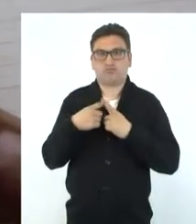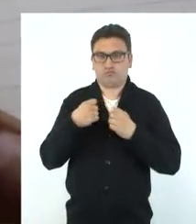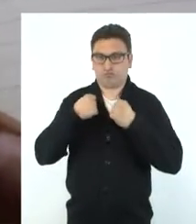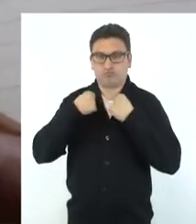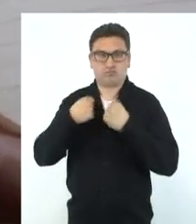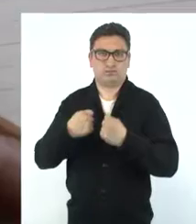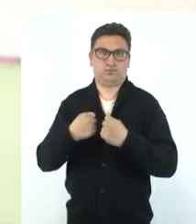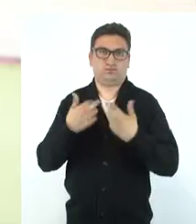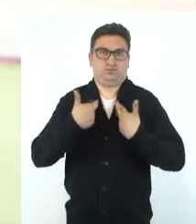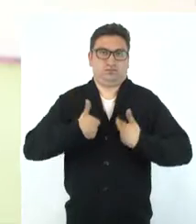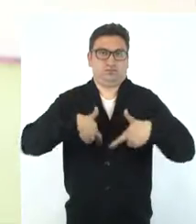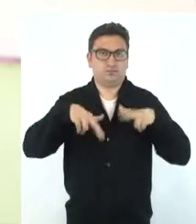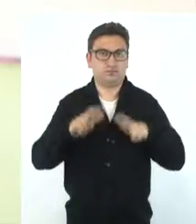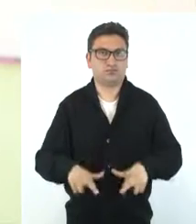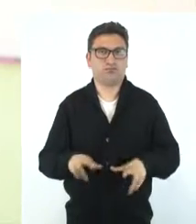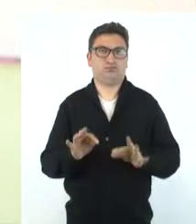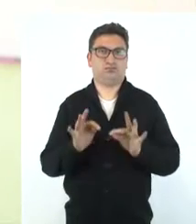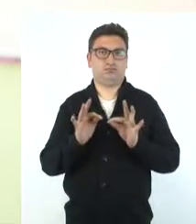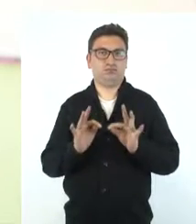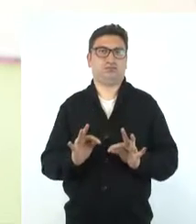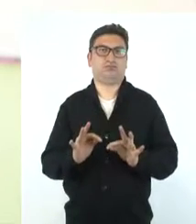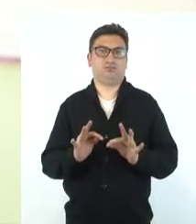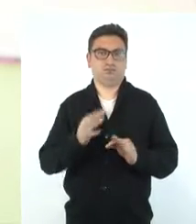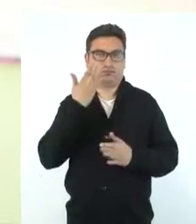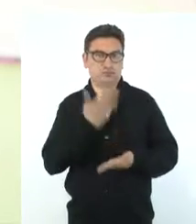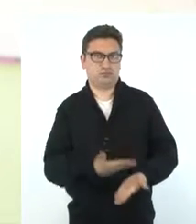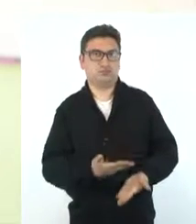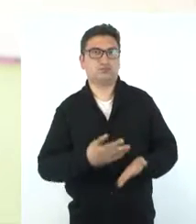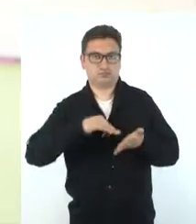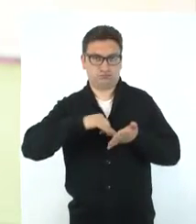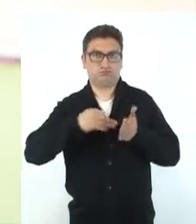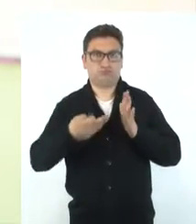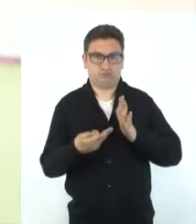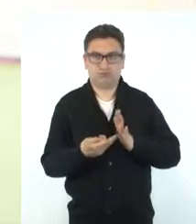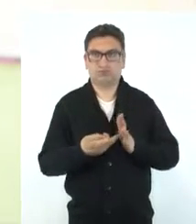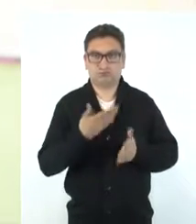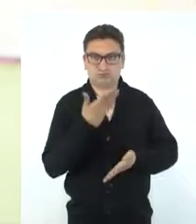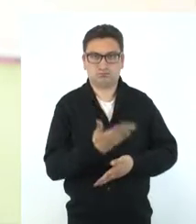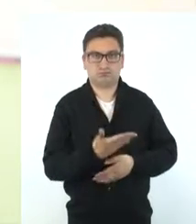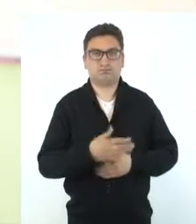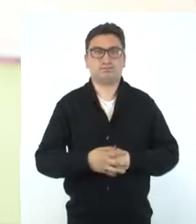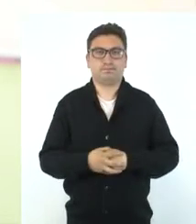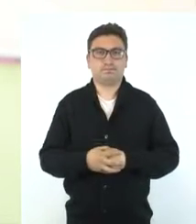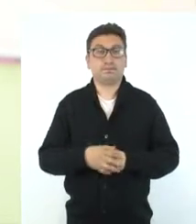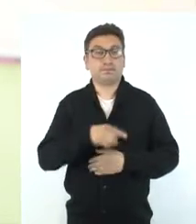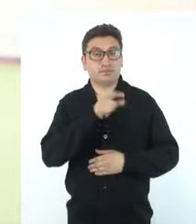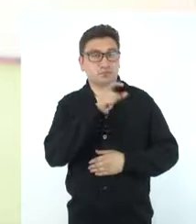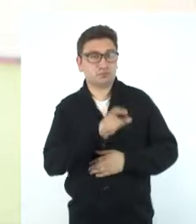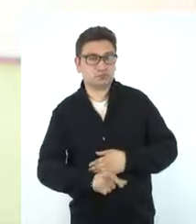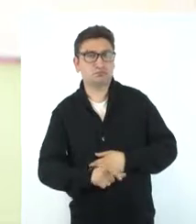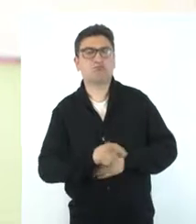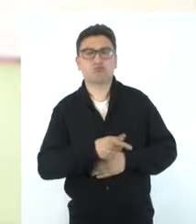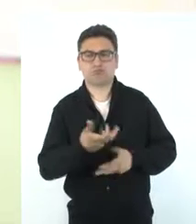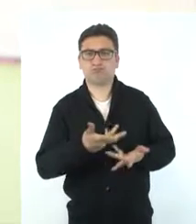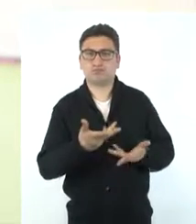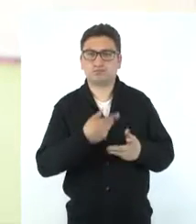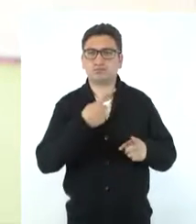este proyecto. Por primera vez tenemos un representante como es el ingeniero Fidel Pérez de León,